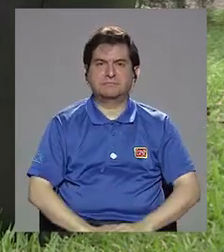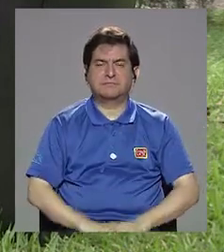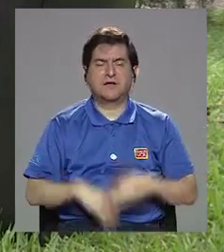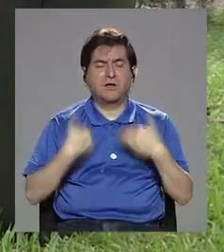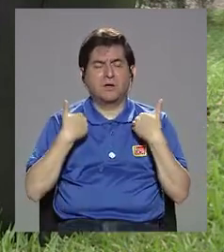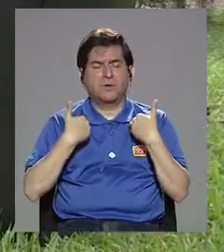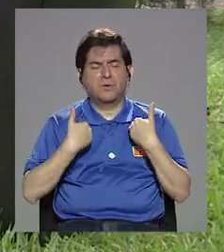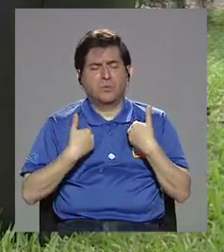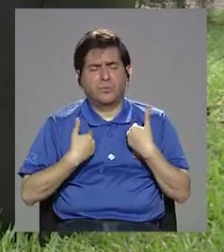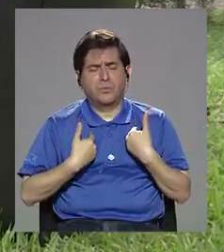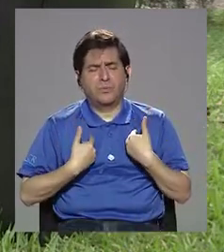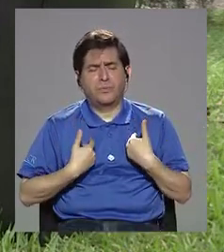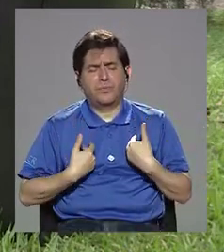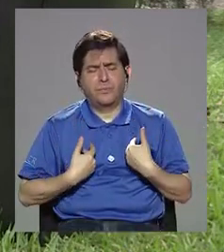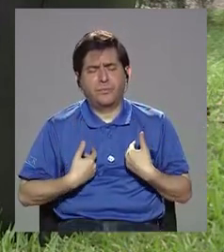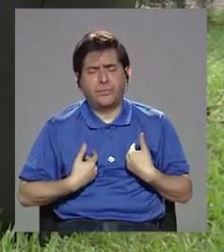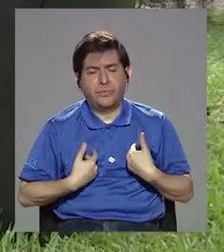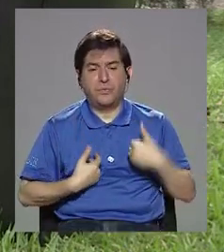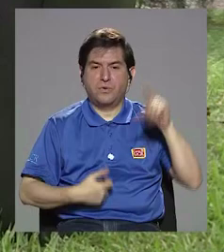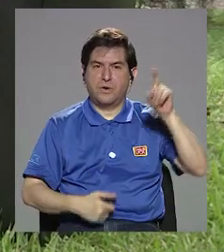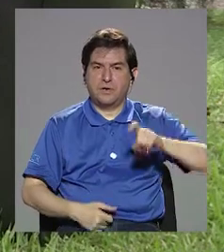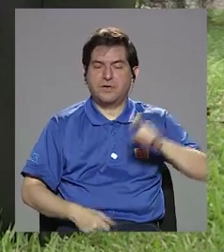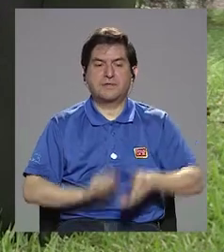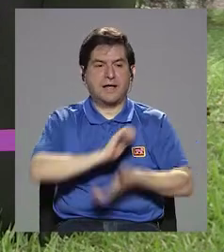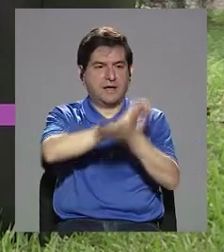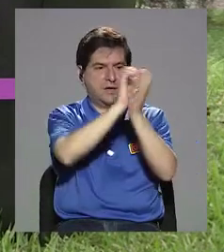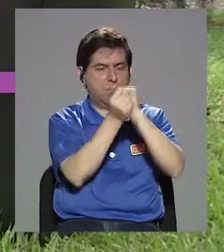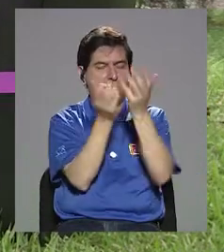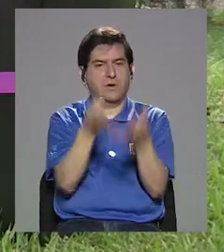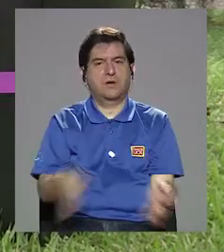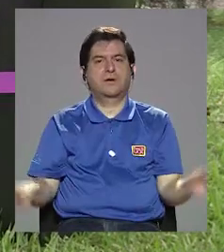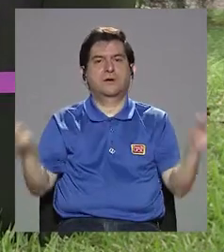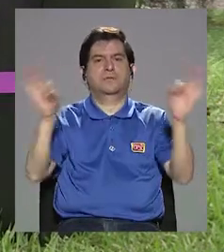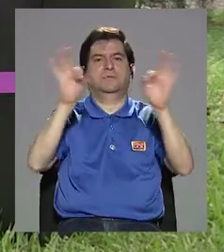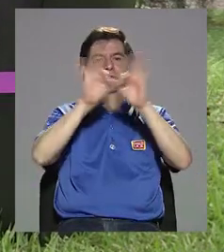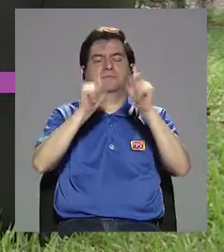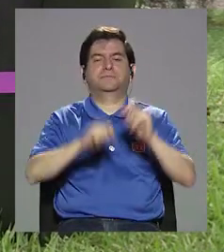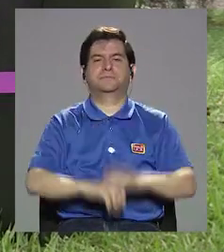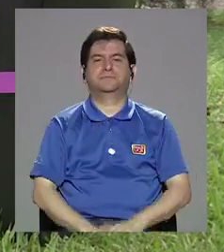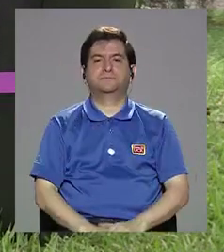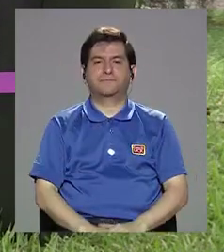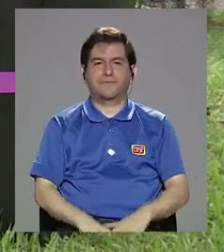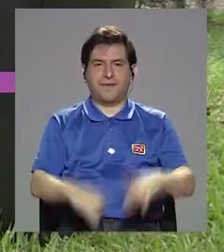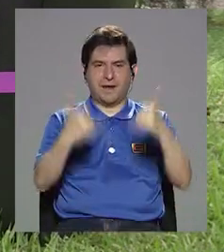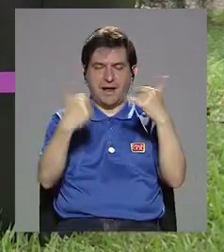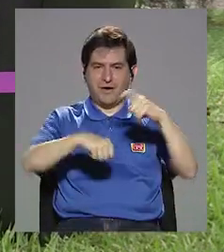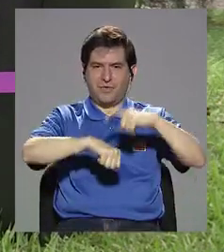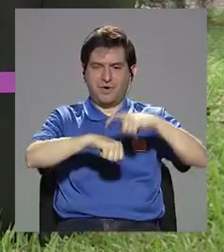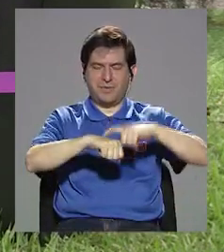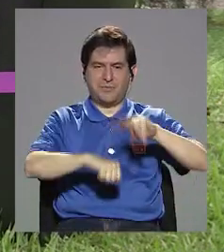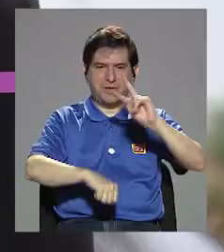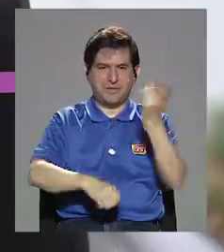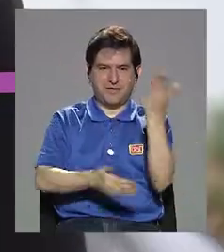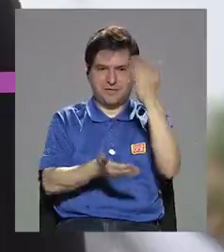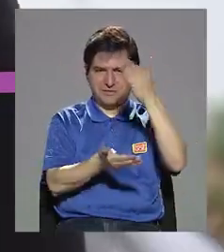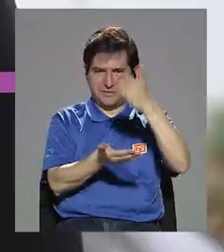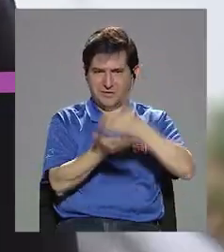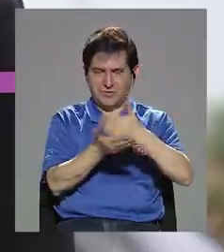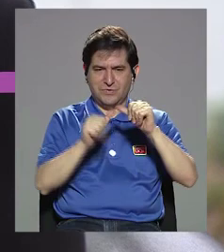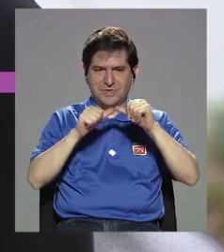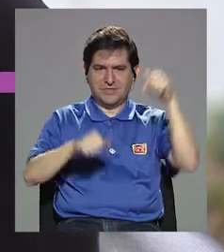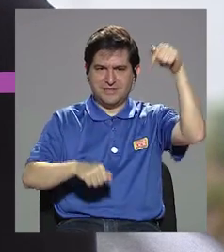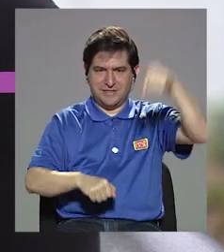cansancio, y necesitamos un cambio radical. Bueno, es momento de hacer una segunda pausa,